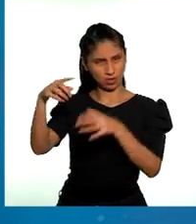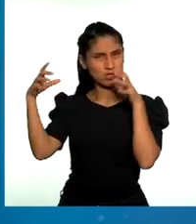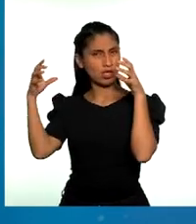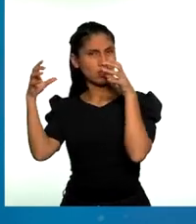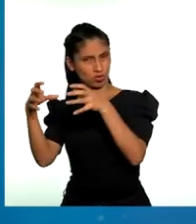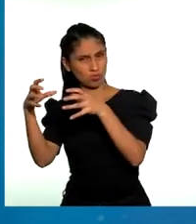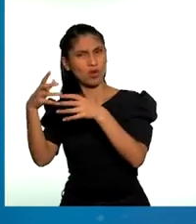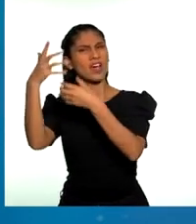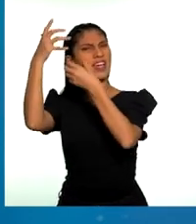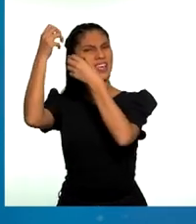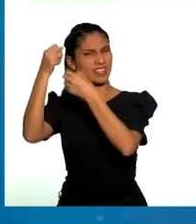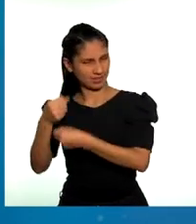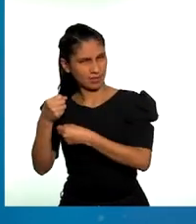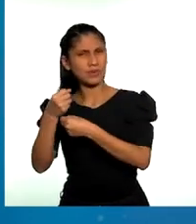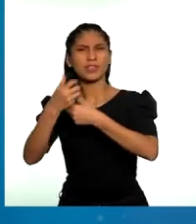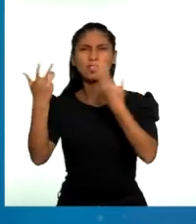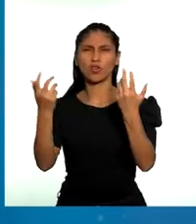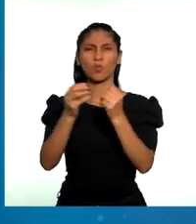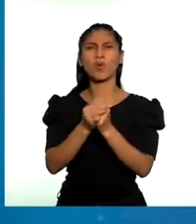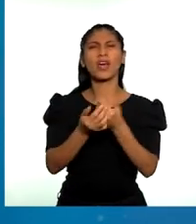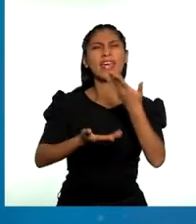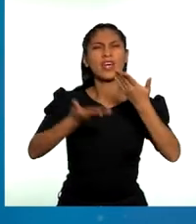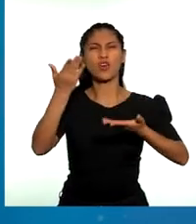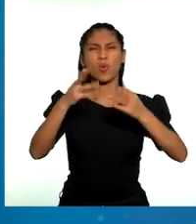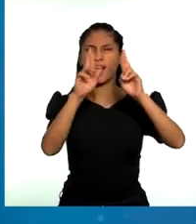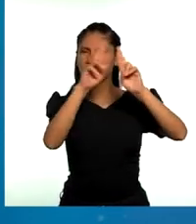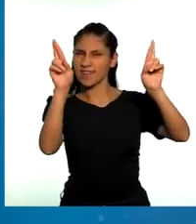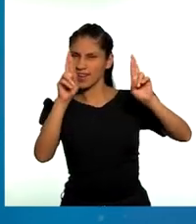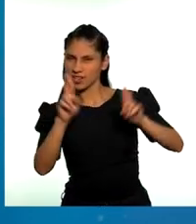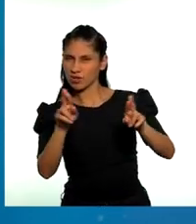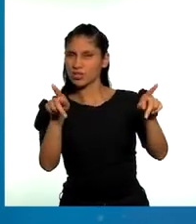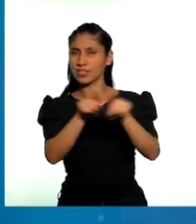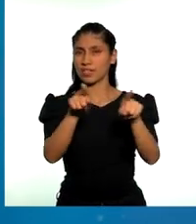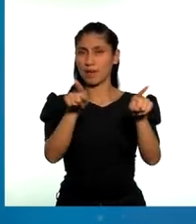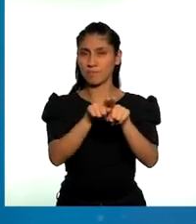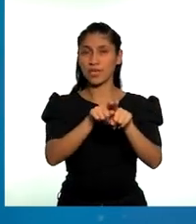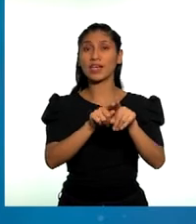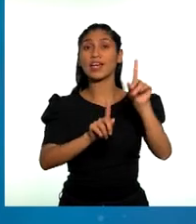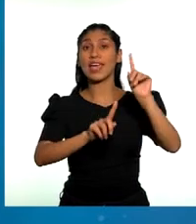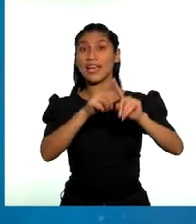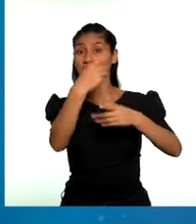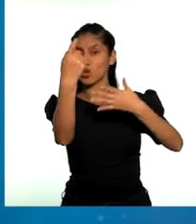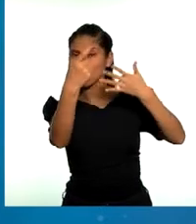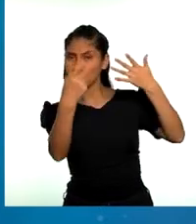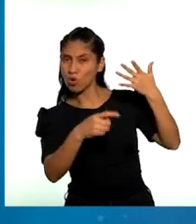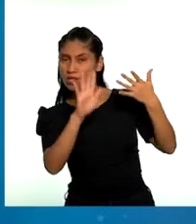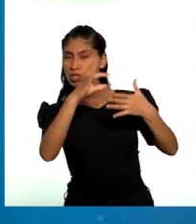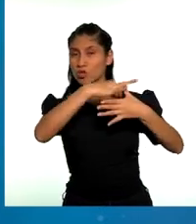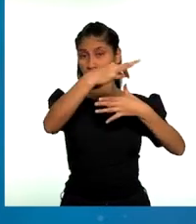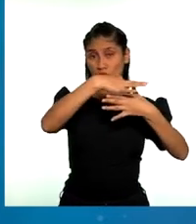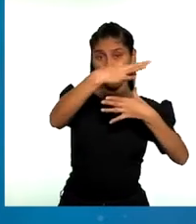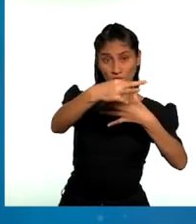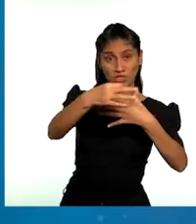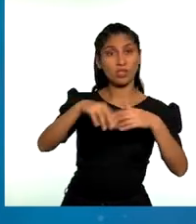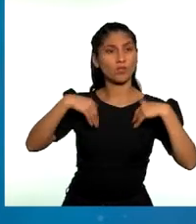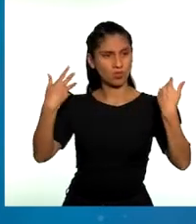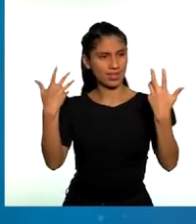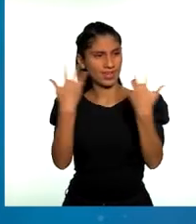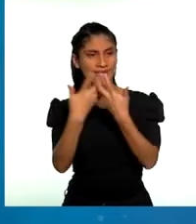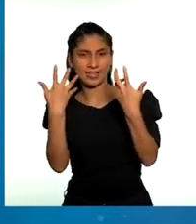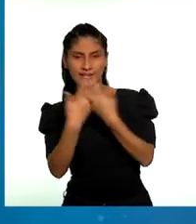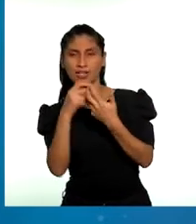en qué regiones y provincias se irá aplicando la cuota electoral nativa e indígena.